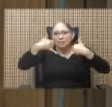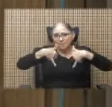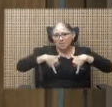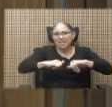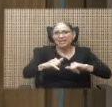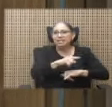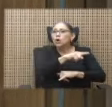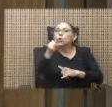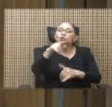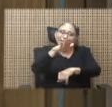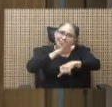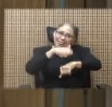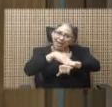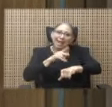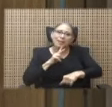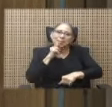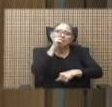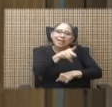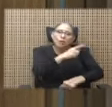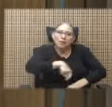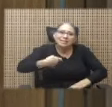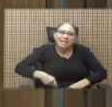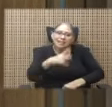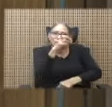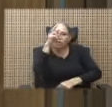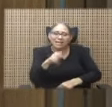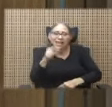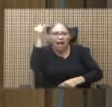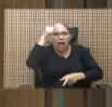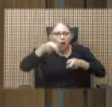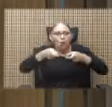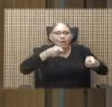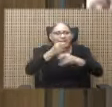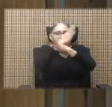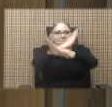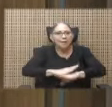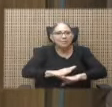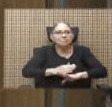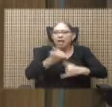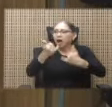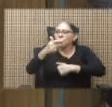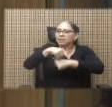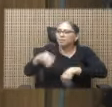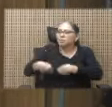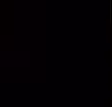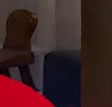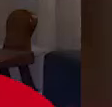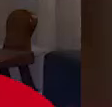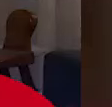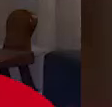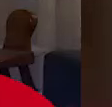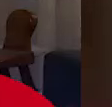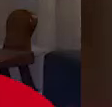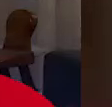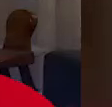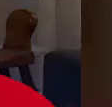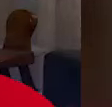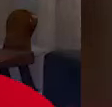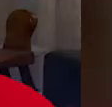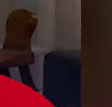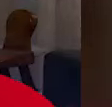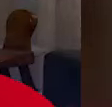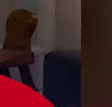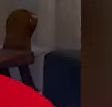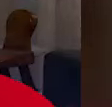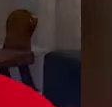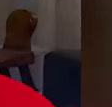deje al verdadero presidente de la república gobernar en paz. Le cedo el resto del tiempo al diputado Vargas. Junta de Protección Social.